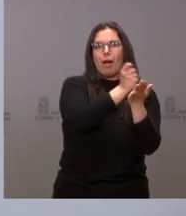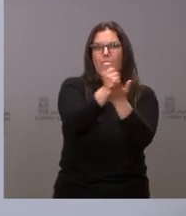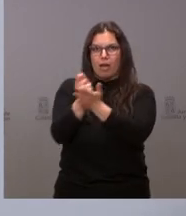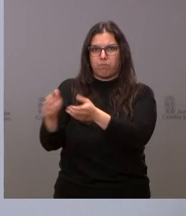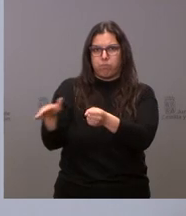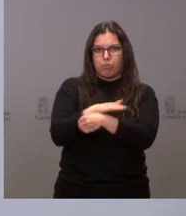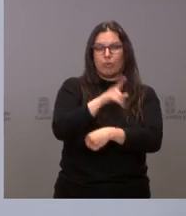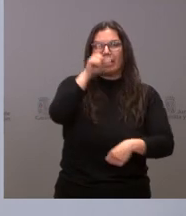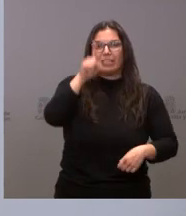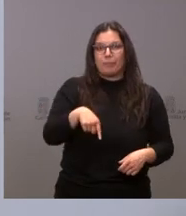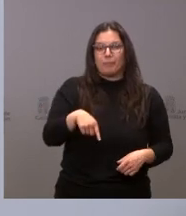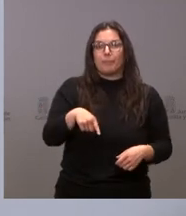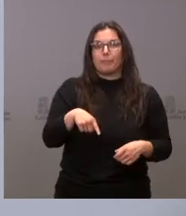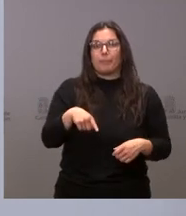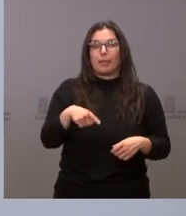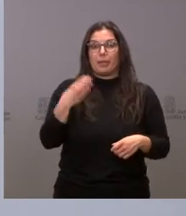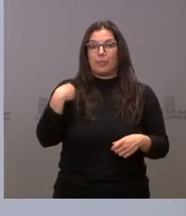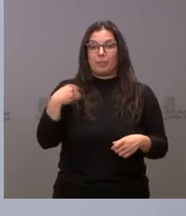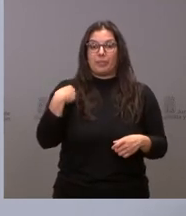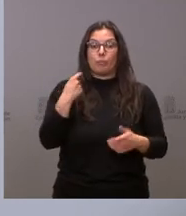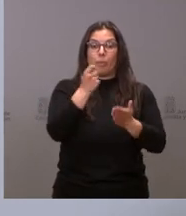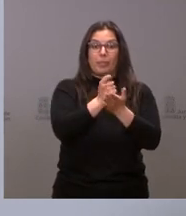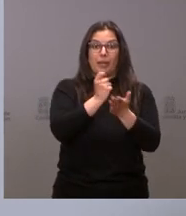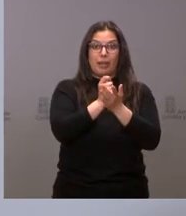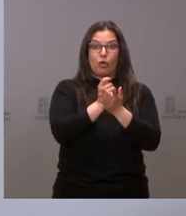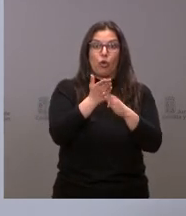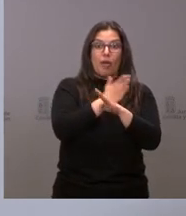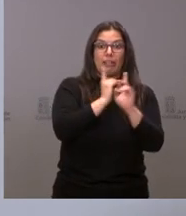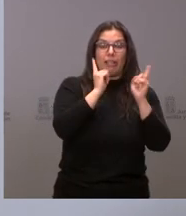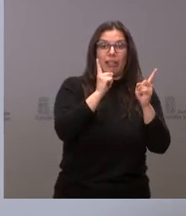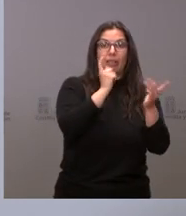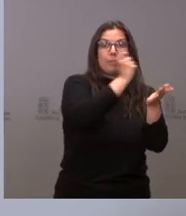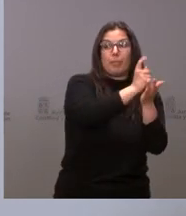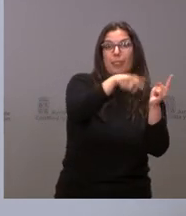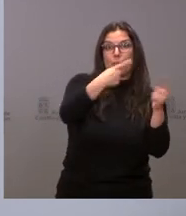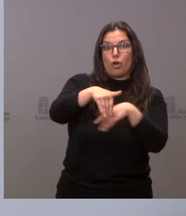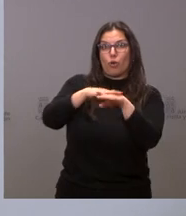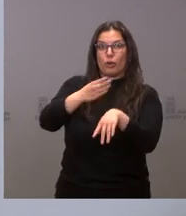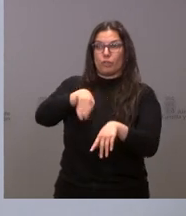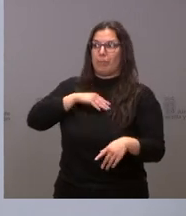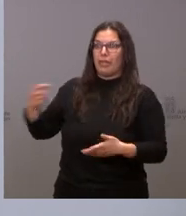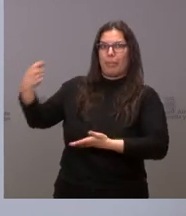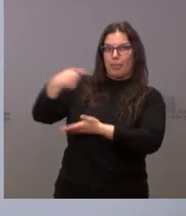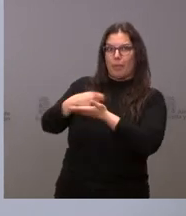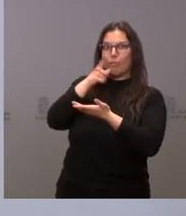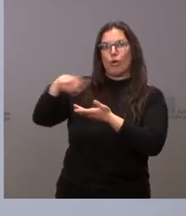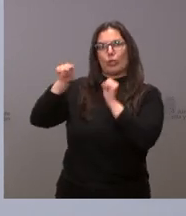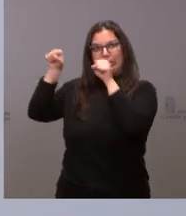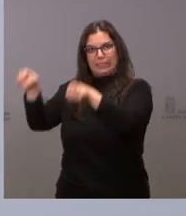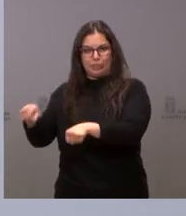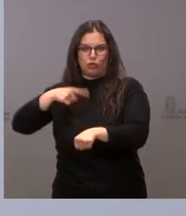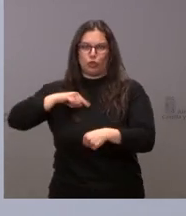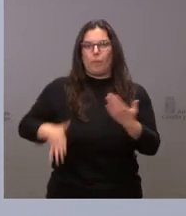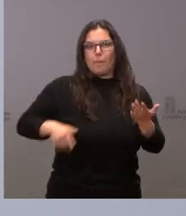solo como pagadores, sino que anticipamos el dinero que tendrá que darnos el Gobierno de España porque tarda a veces en llegar